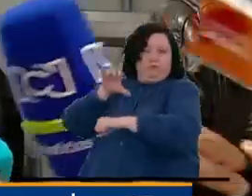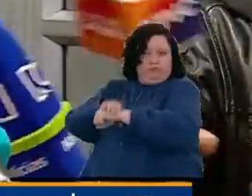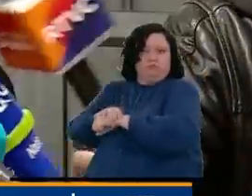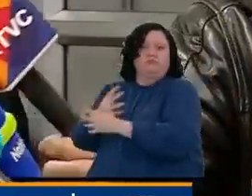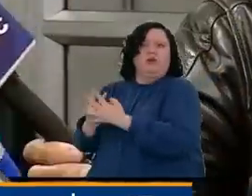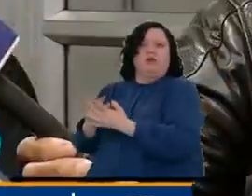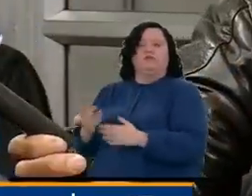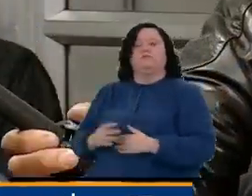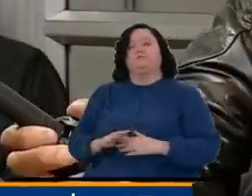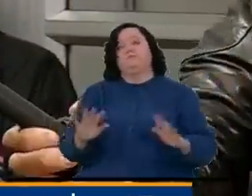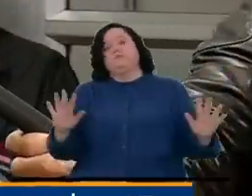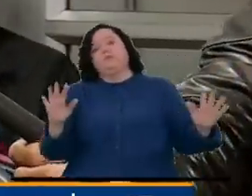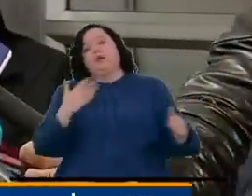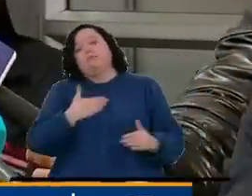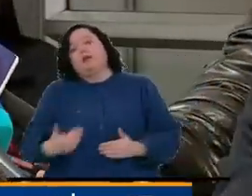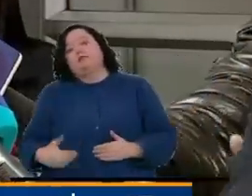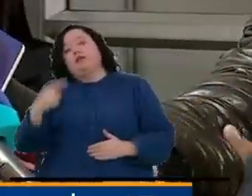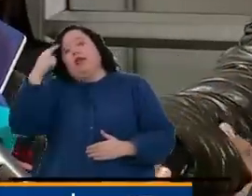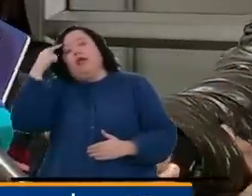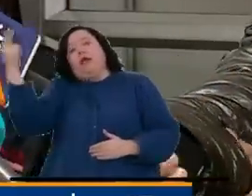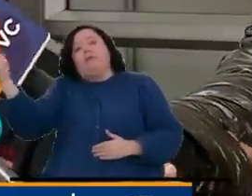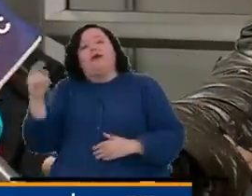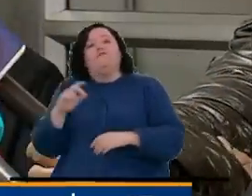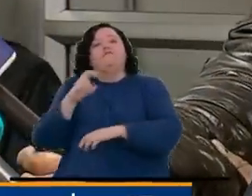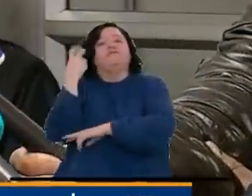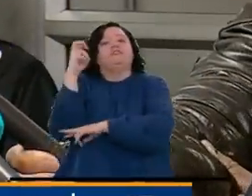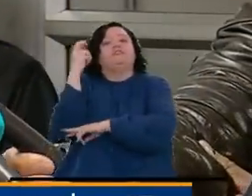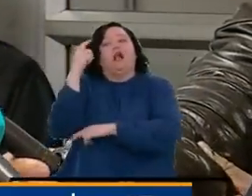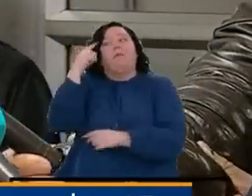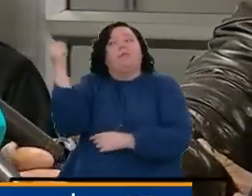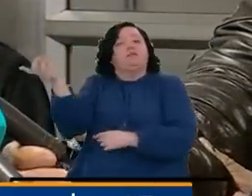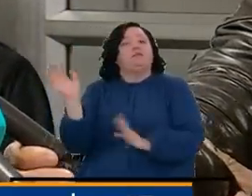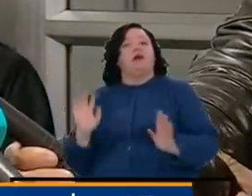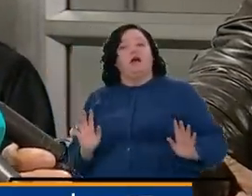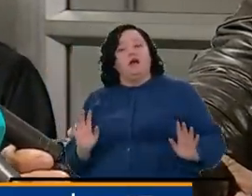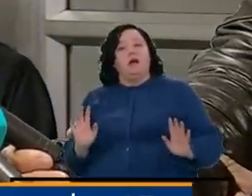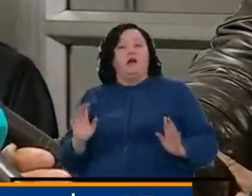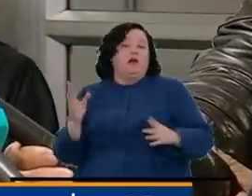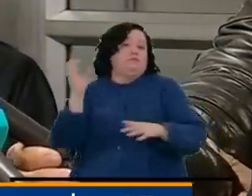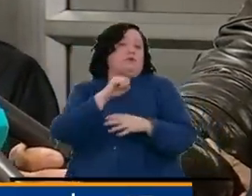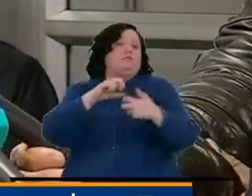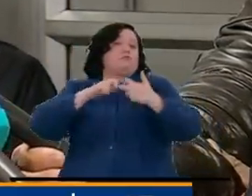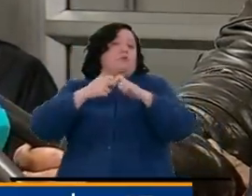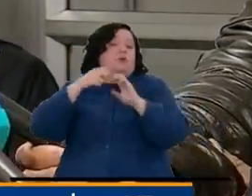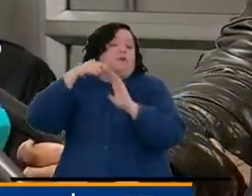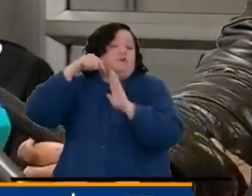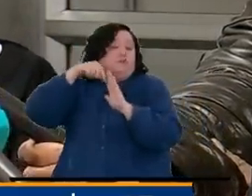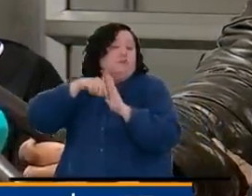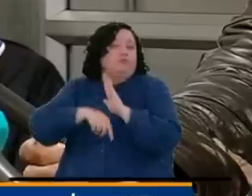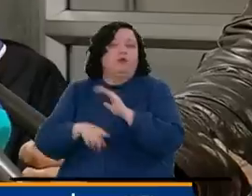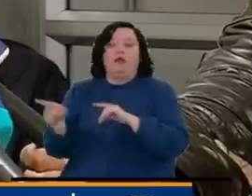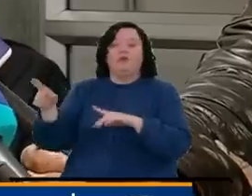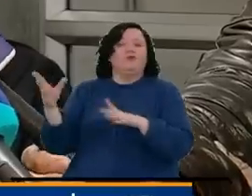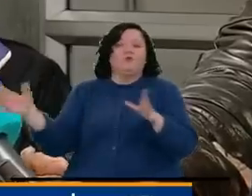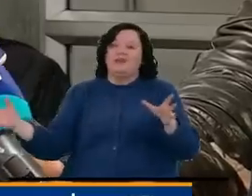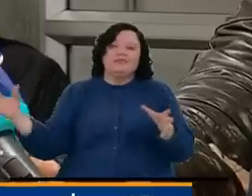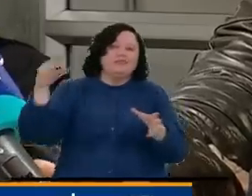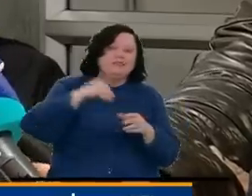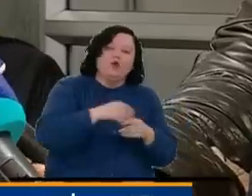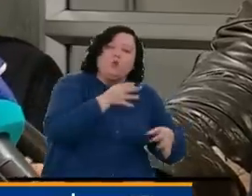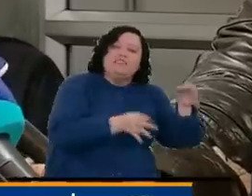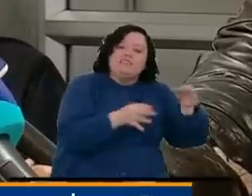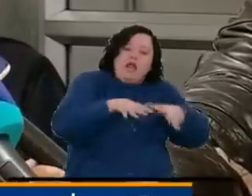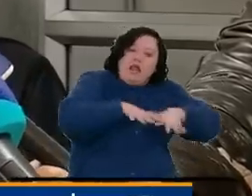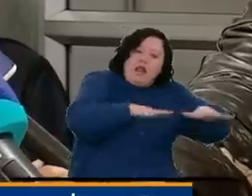Pues es que el presidente como cree que es el fiscal general de la nación, entonces estamos ante un problema de fondo, él no hace parte de la rama